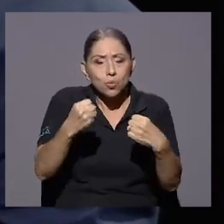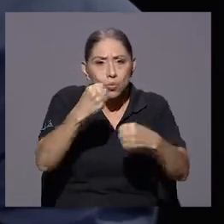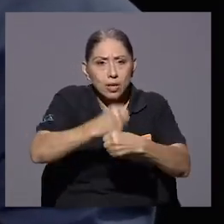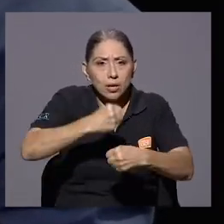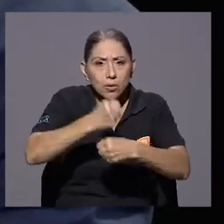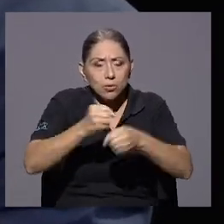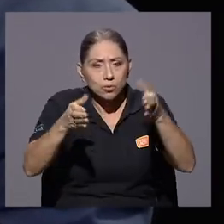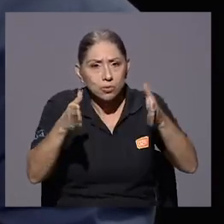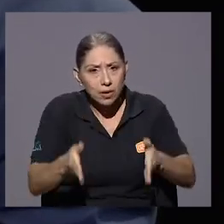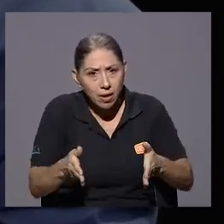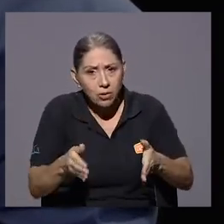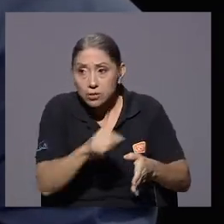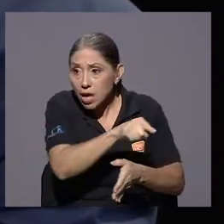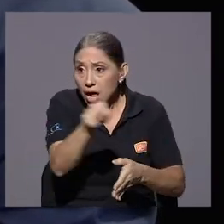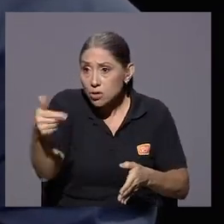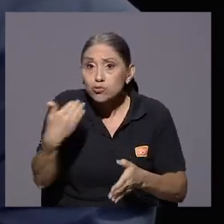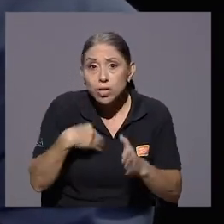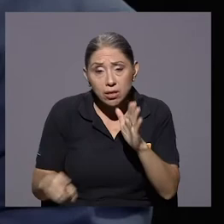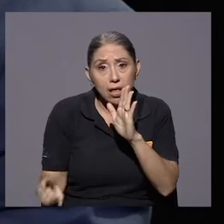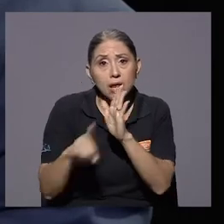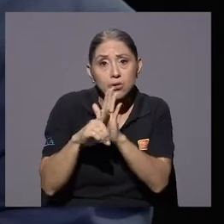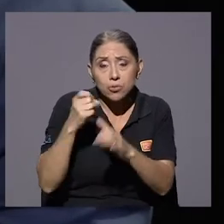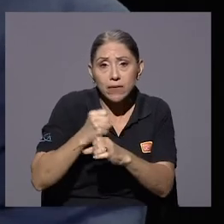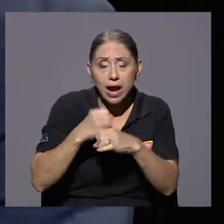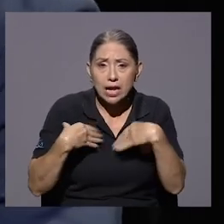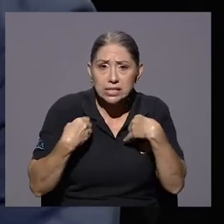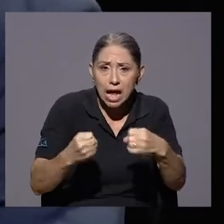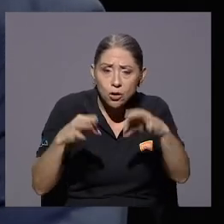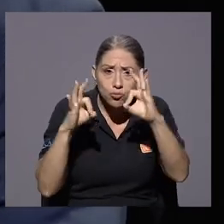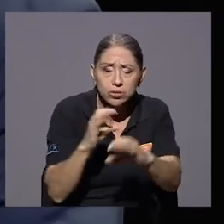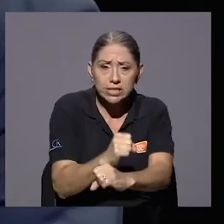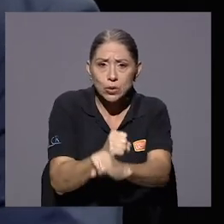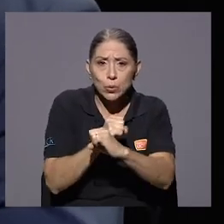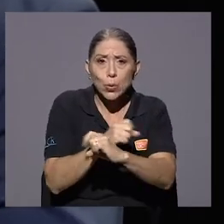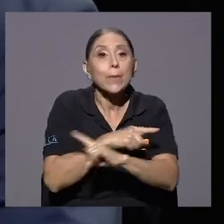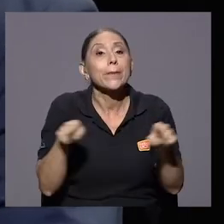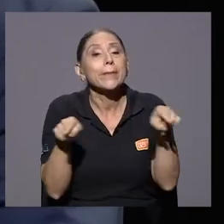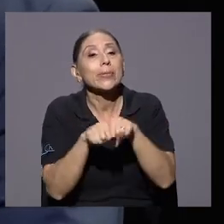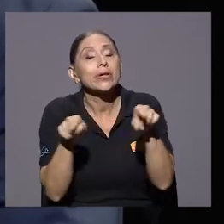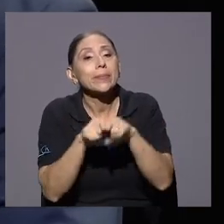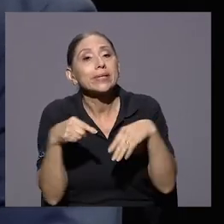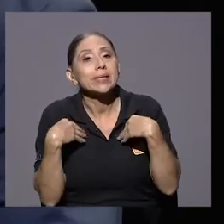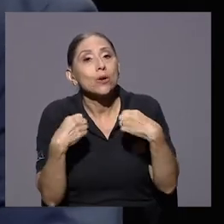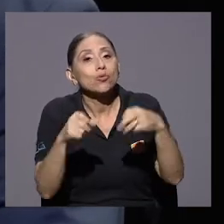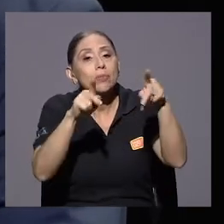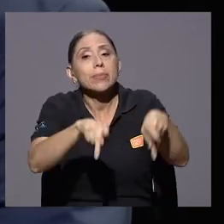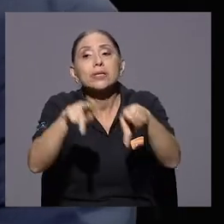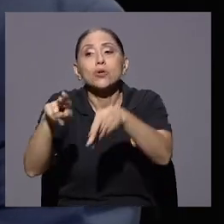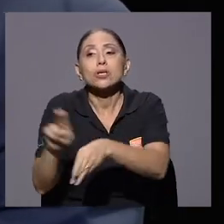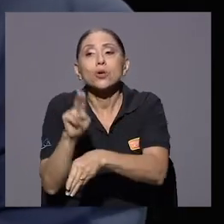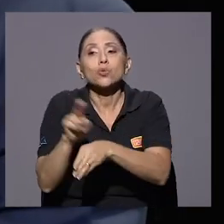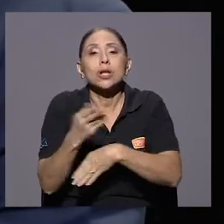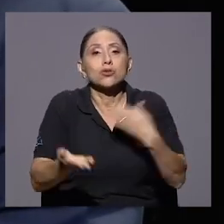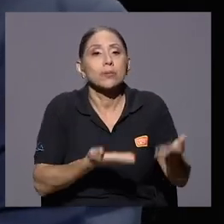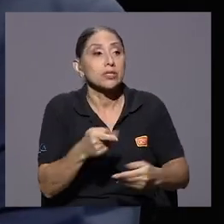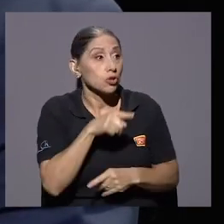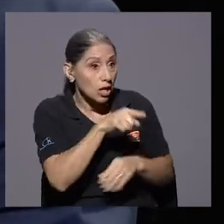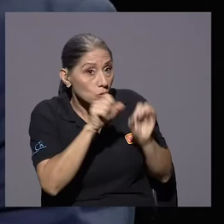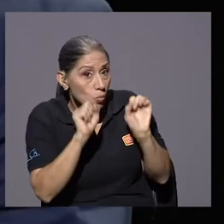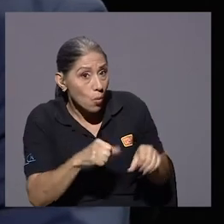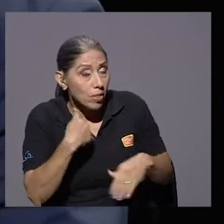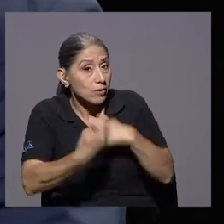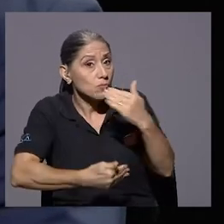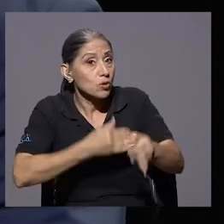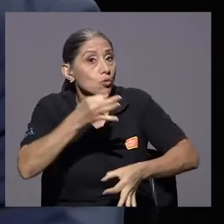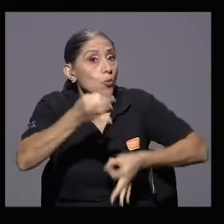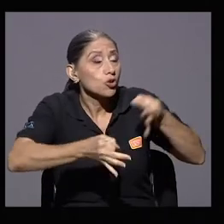la salud de nuestros trabajadores, que tienen derecho a trabajar en un ambiente sano y seguro, pero la salud también de los